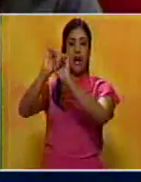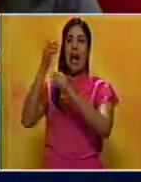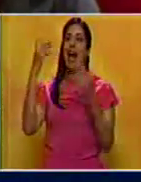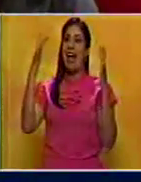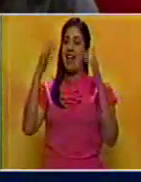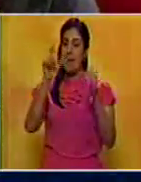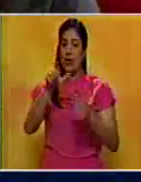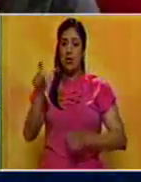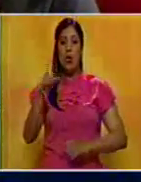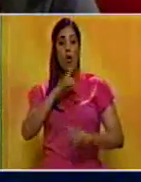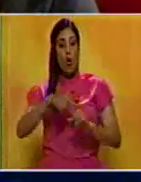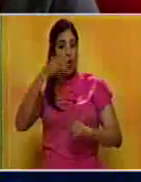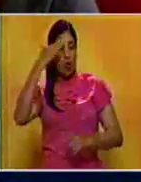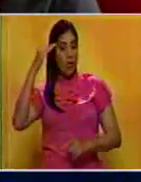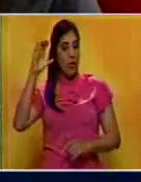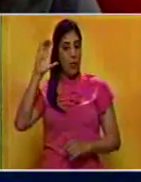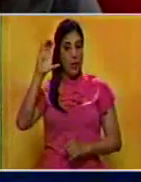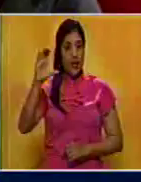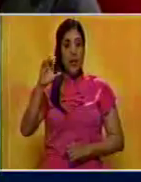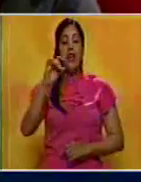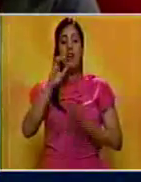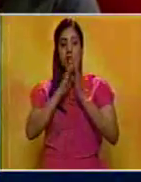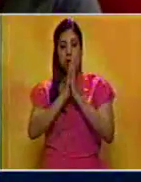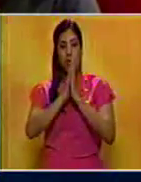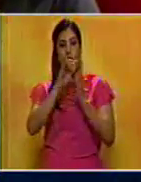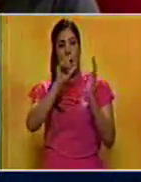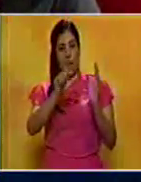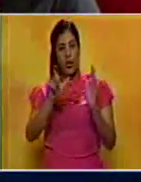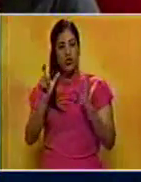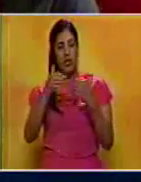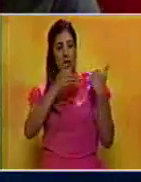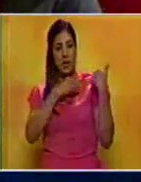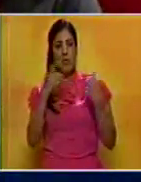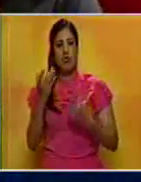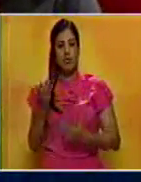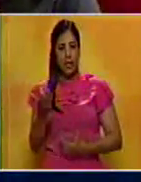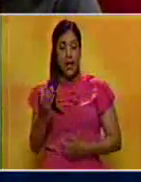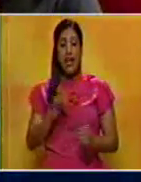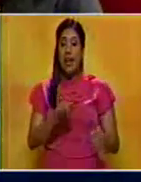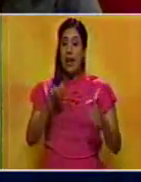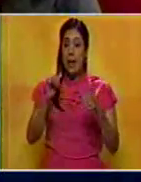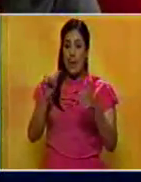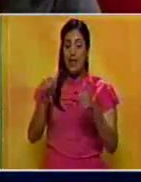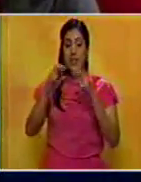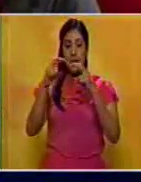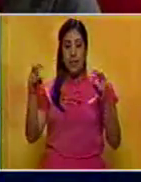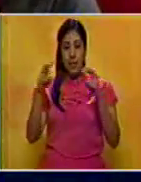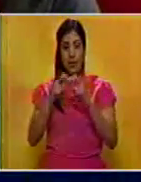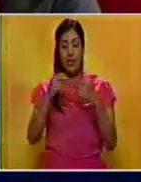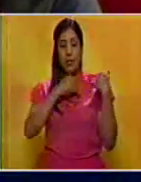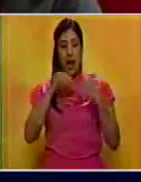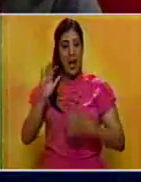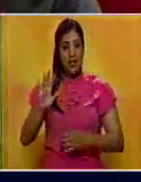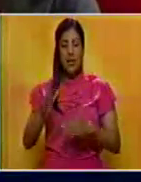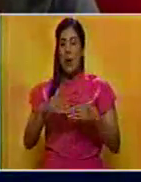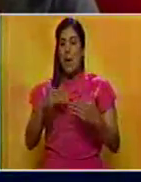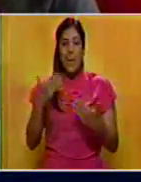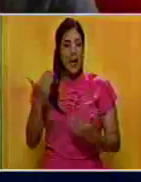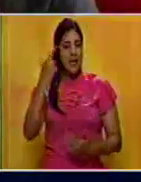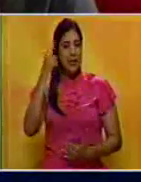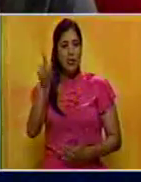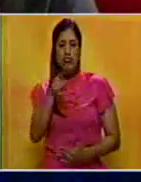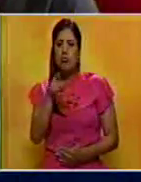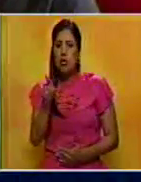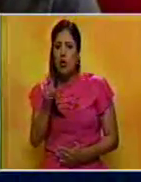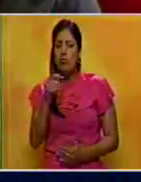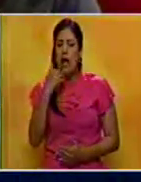declarando los traidores a la patria y pidiendo que los organismos correspondientes inicien la investigación que corresponda para saber si